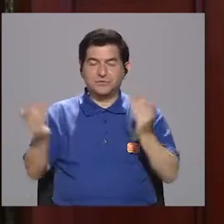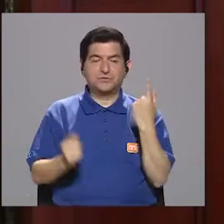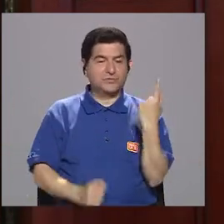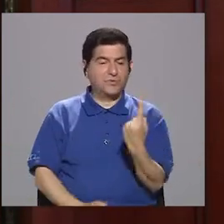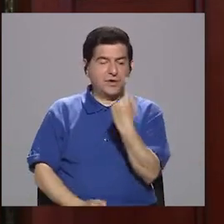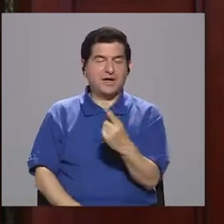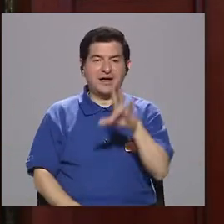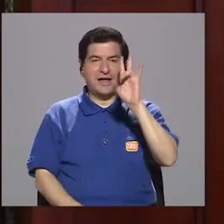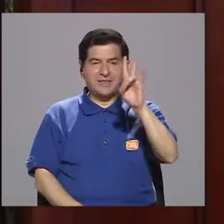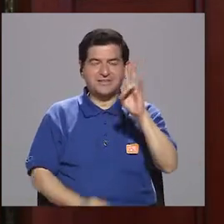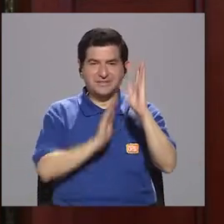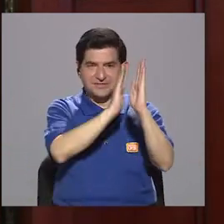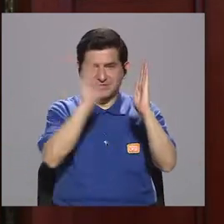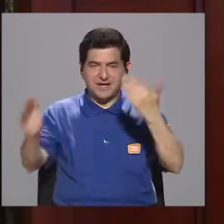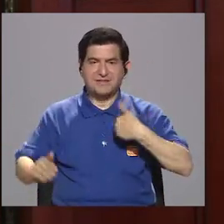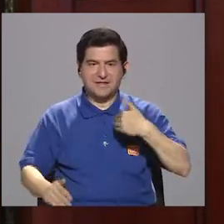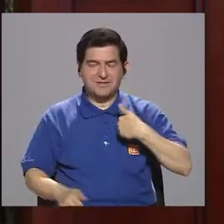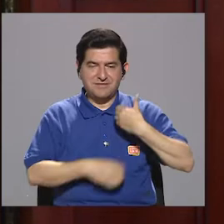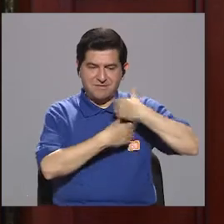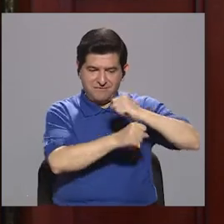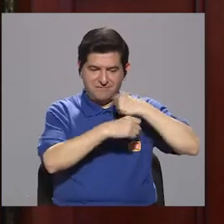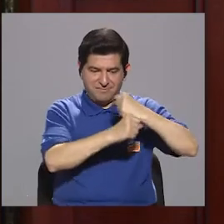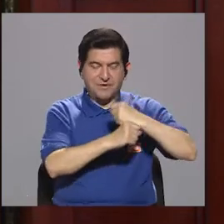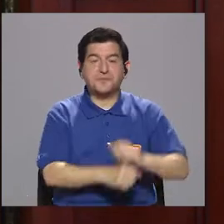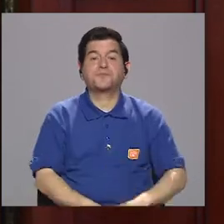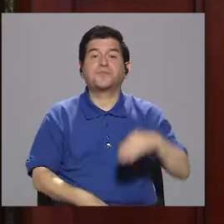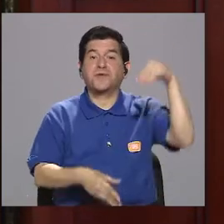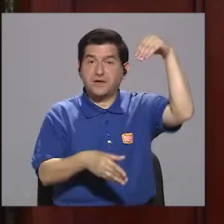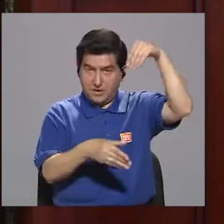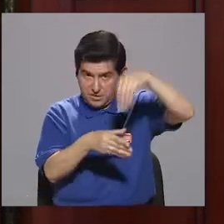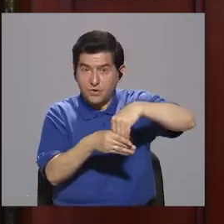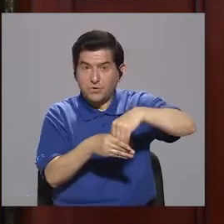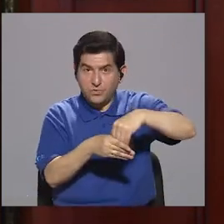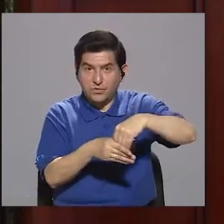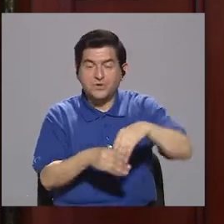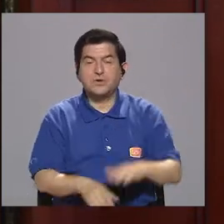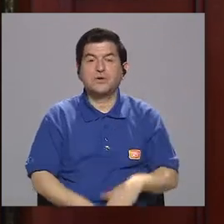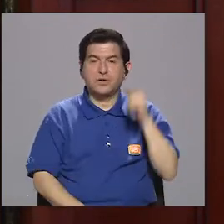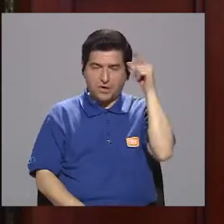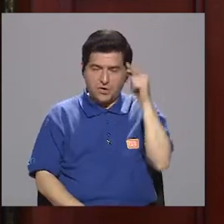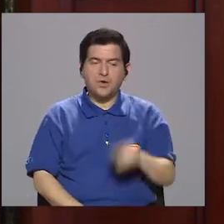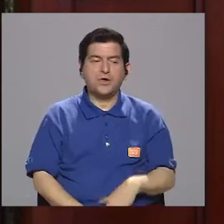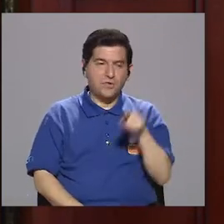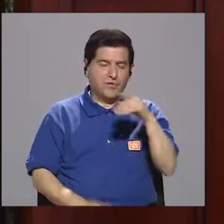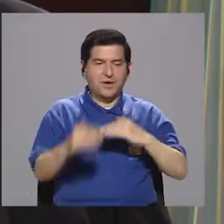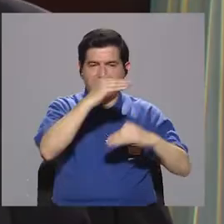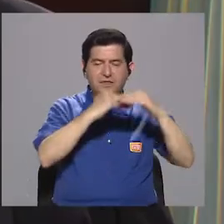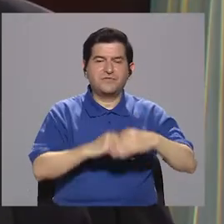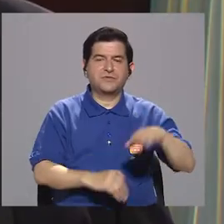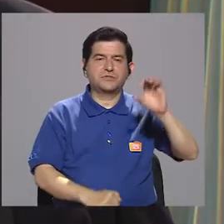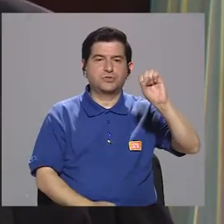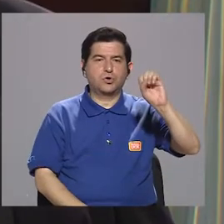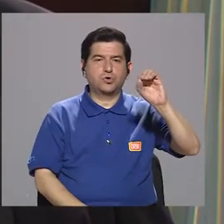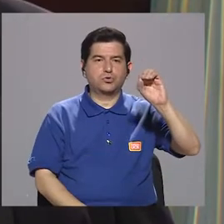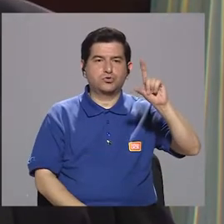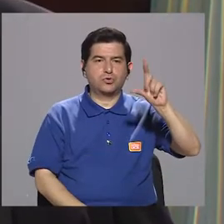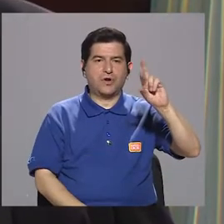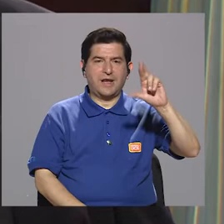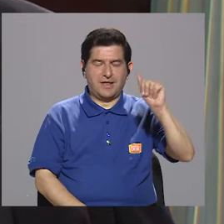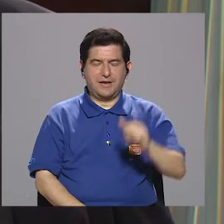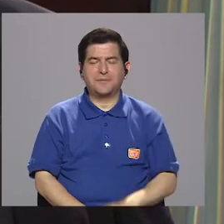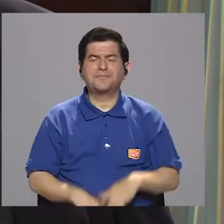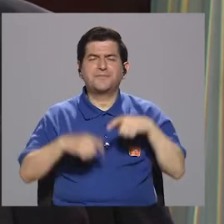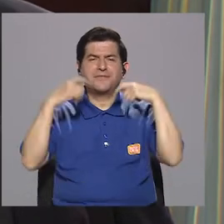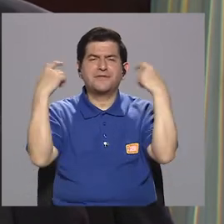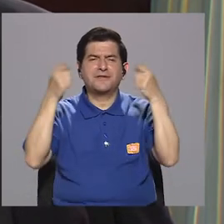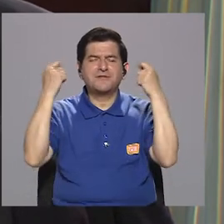cada una de esas siete bibliotecas que tiene la municipalidad, incluyendo la Botica Solera. Vea, el Festival